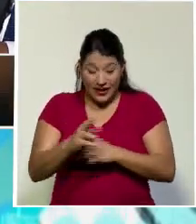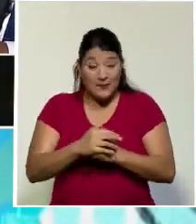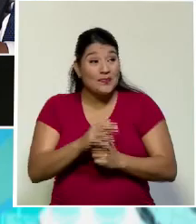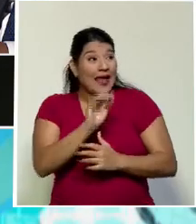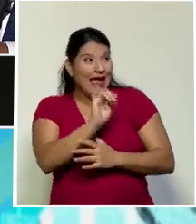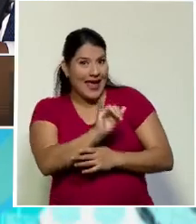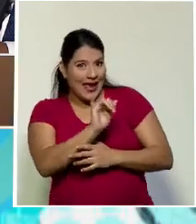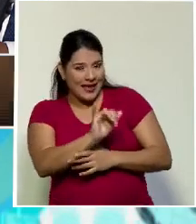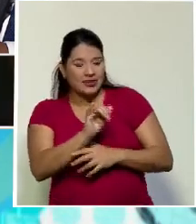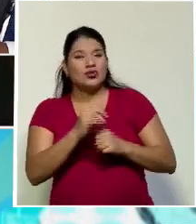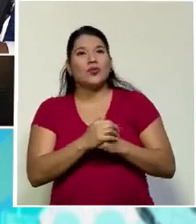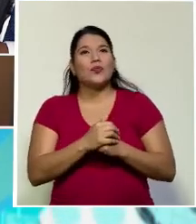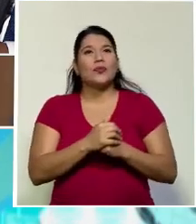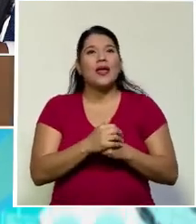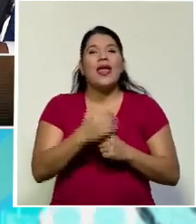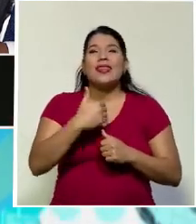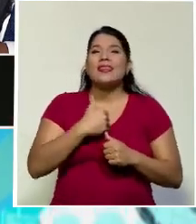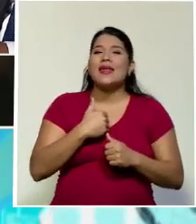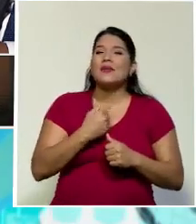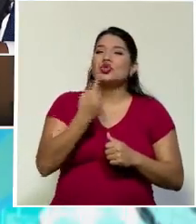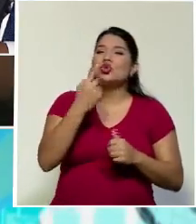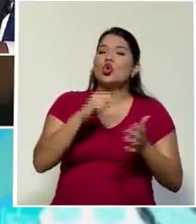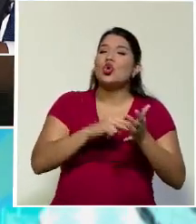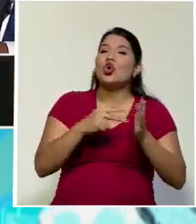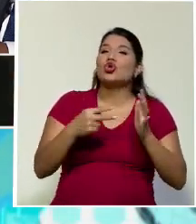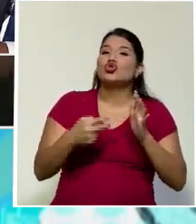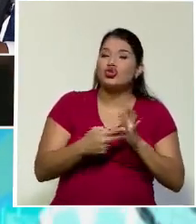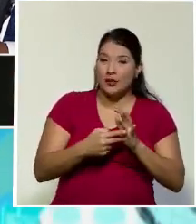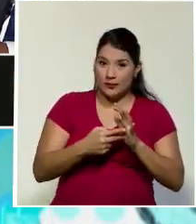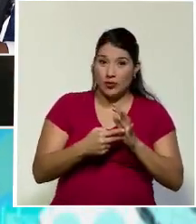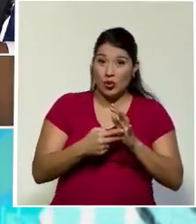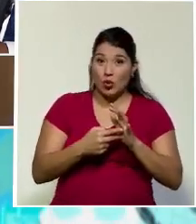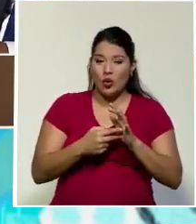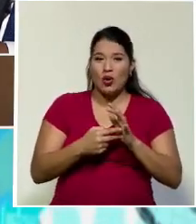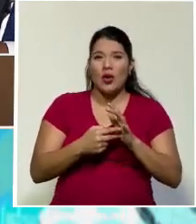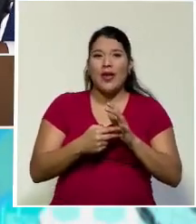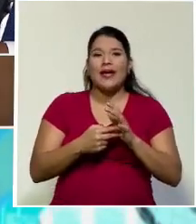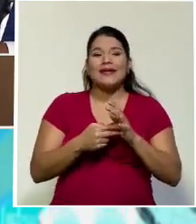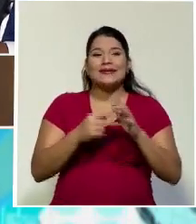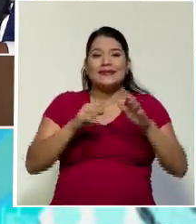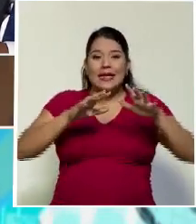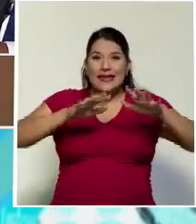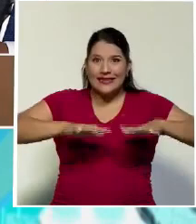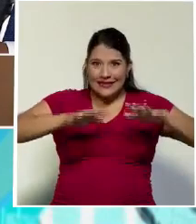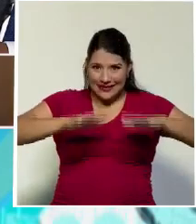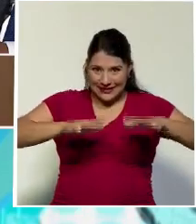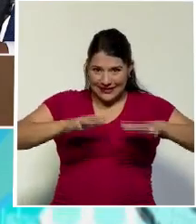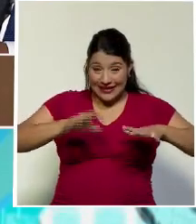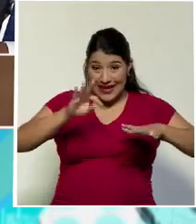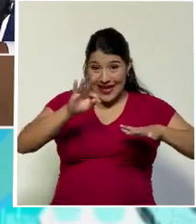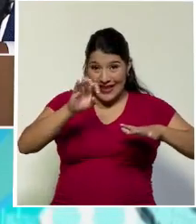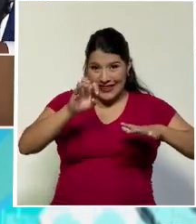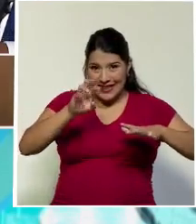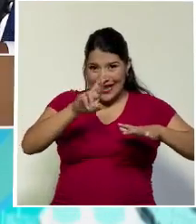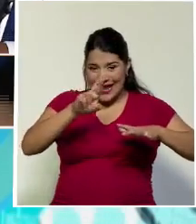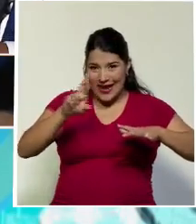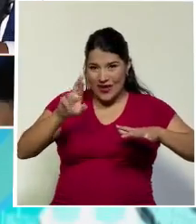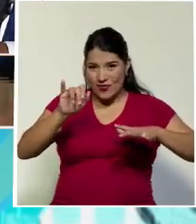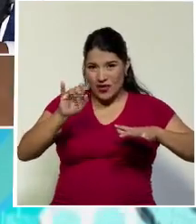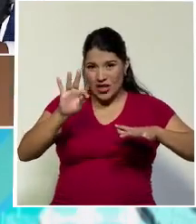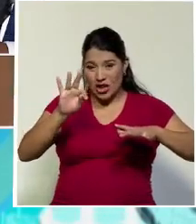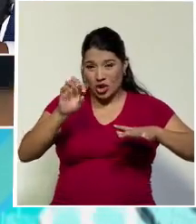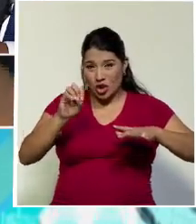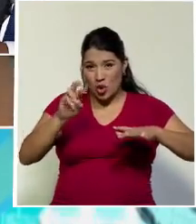hay un concepto fundamental que es el tema de la territorialidad. Es decir, ¿a quién le